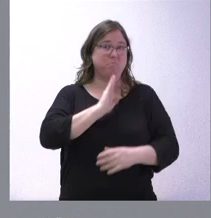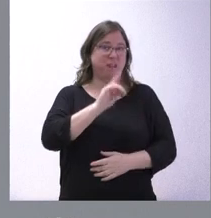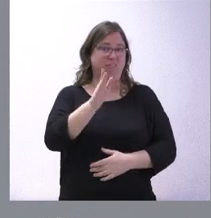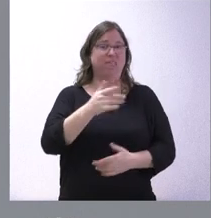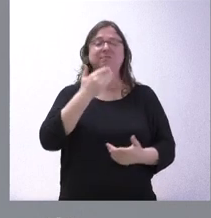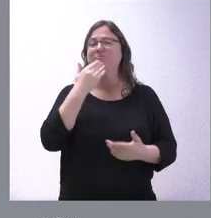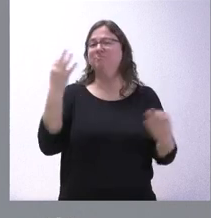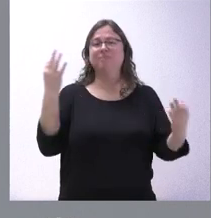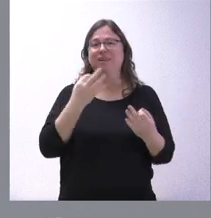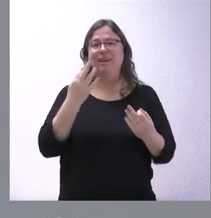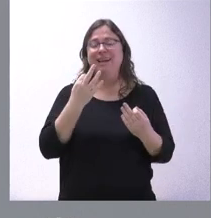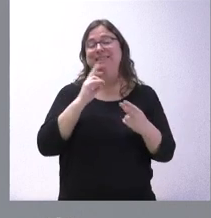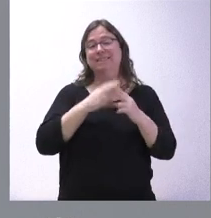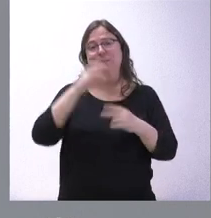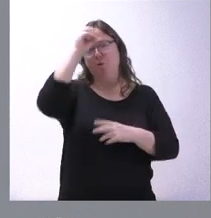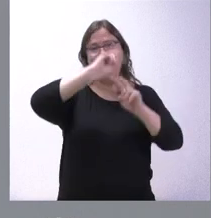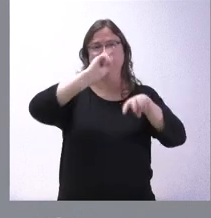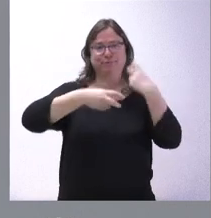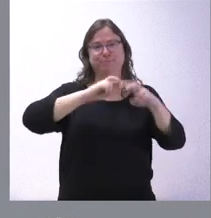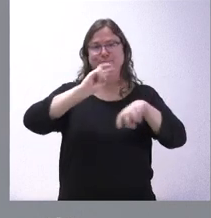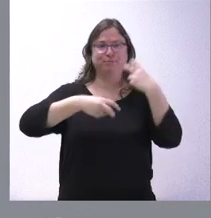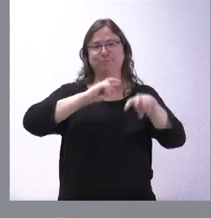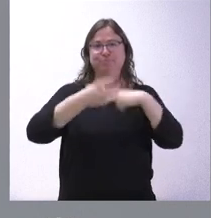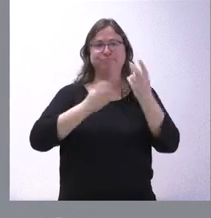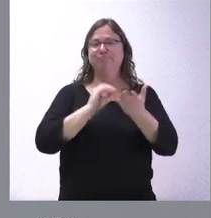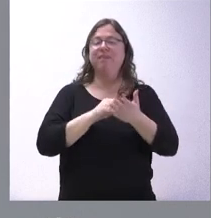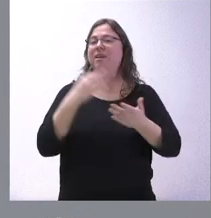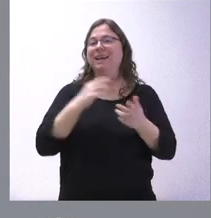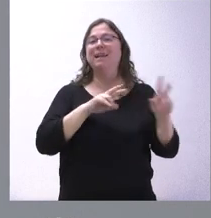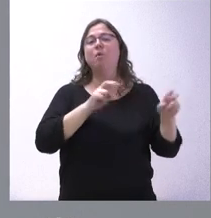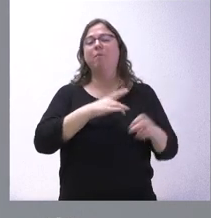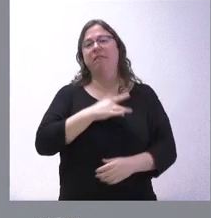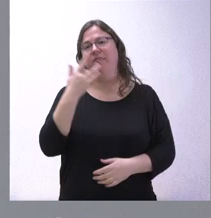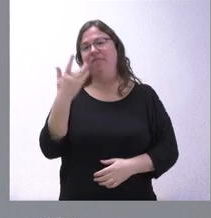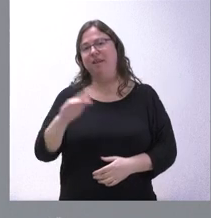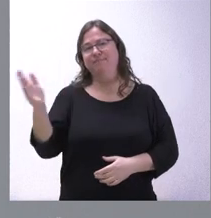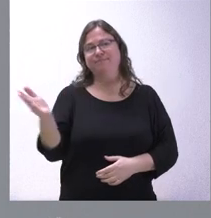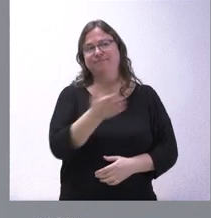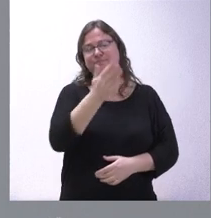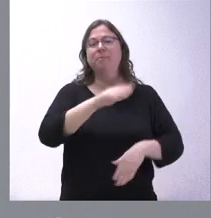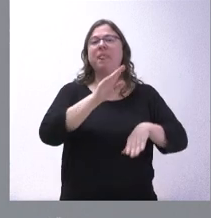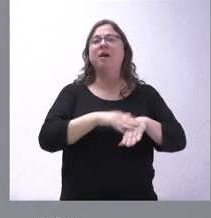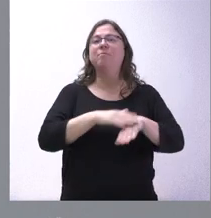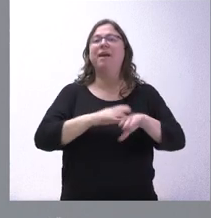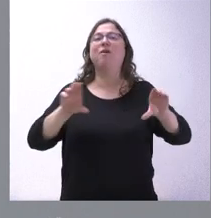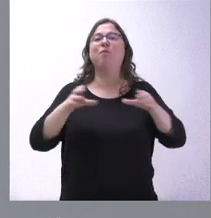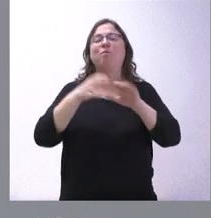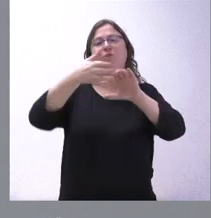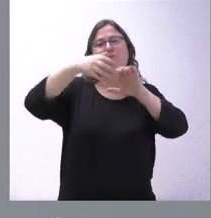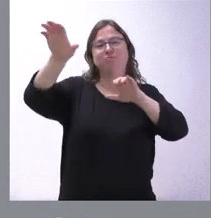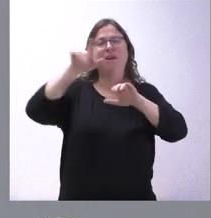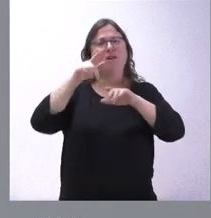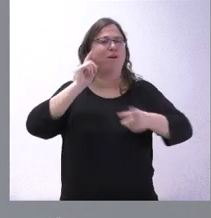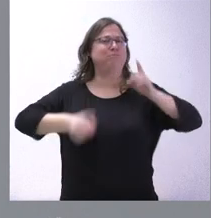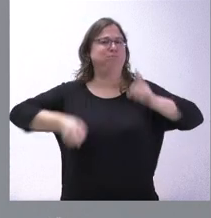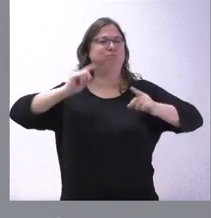hay es un nuevo cambio de opinión que en realidad lo que es es una nueva cesión a los partidos separatistas que son realmente los que están dirigiendo